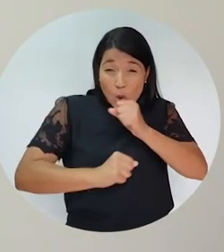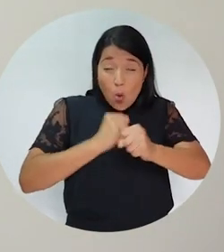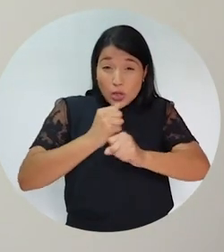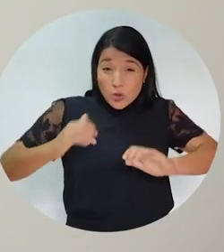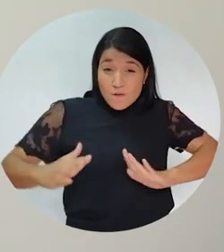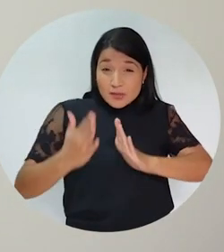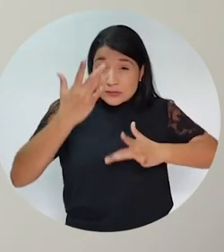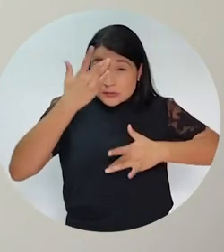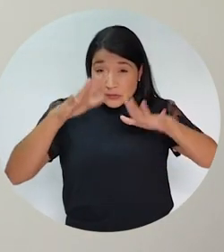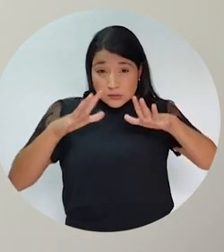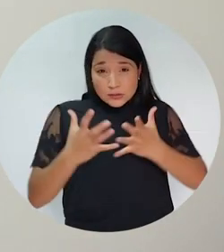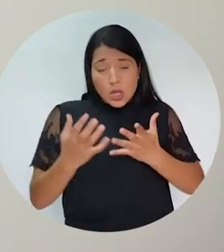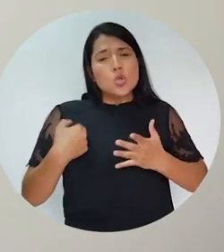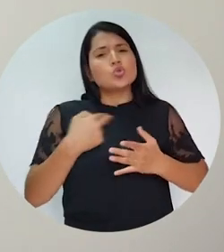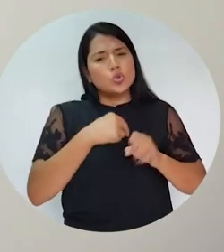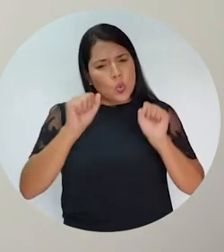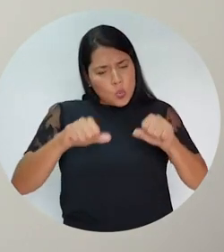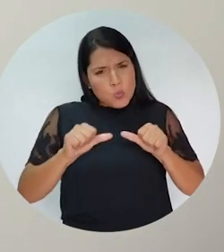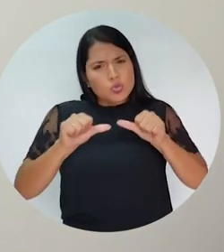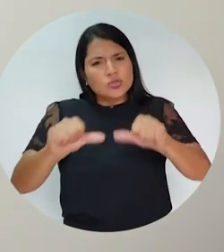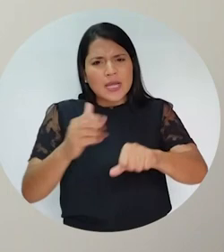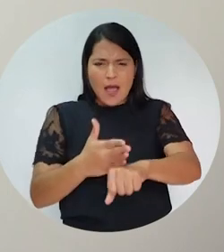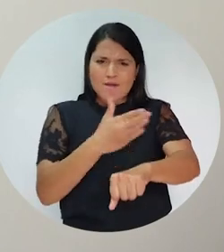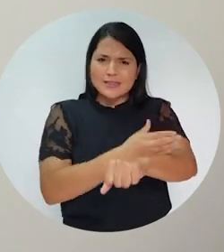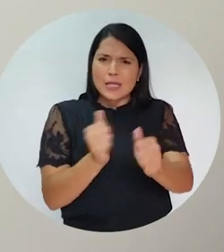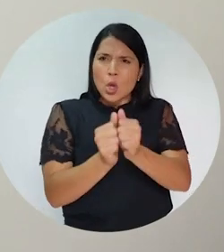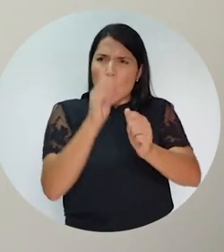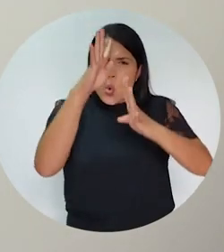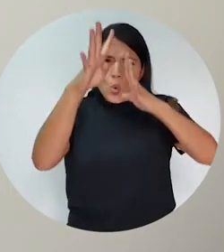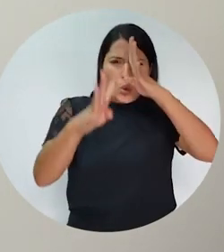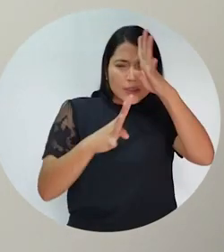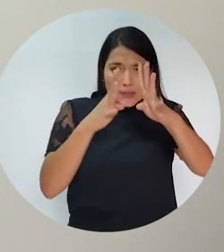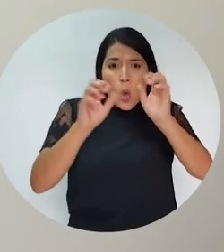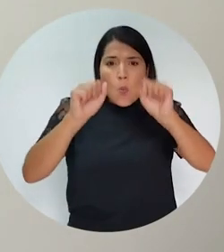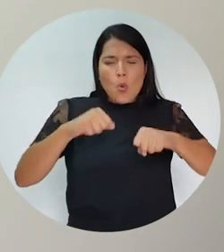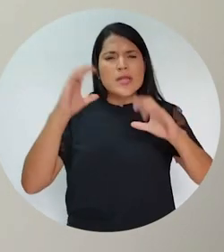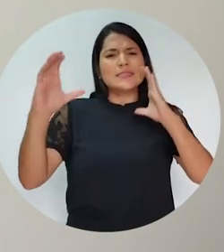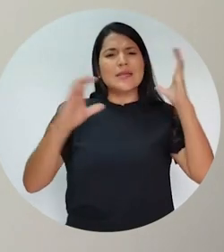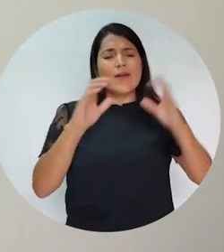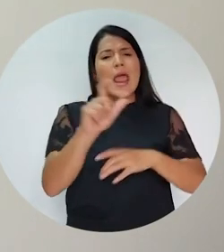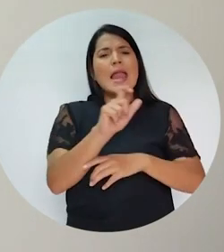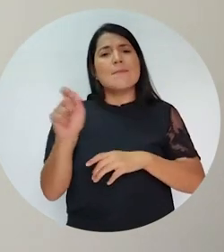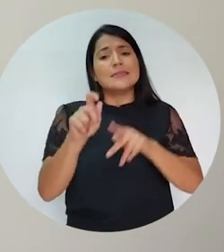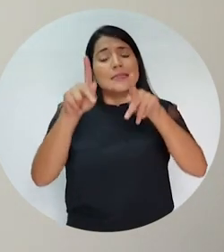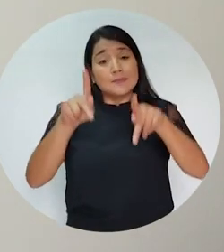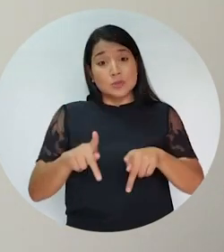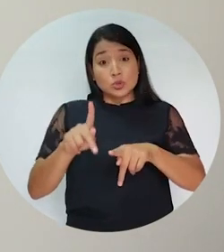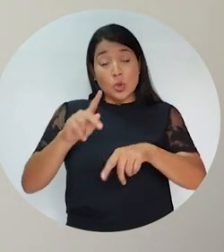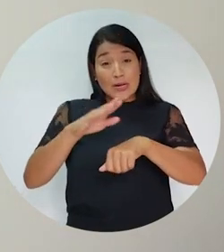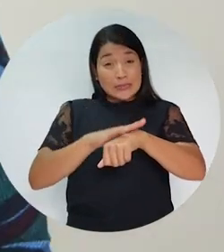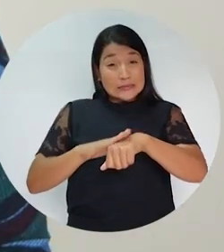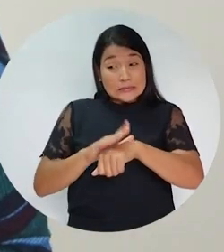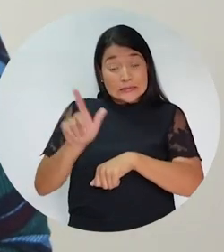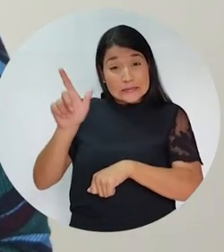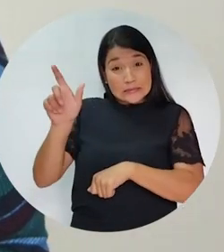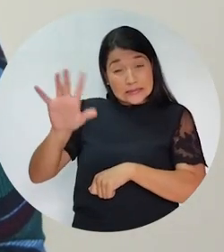año de pandemia hayamos continuado de forma creativa conmemorando el mes de la afrodescendencia.